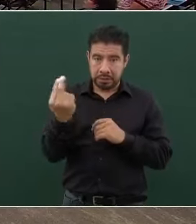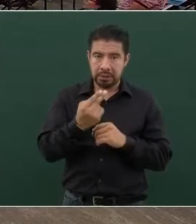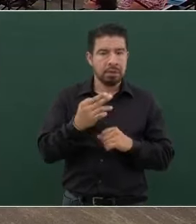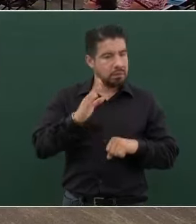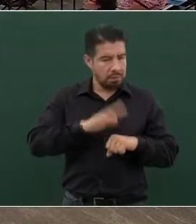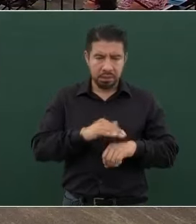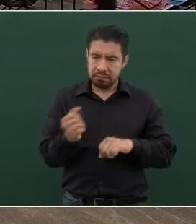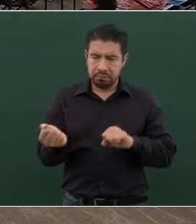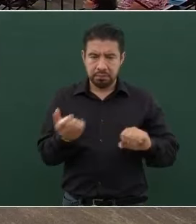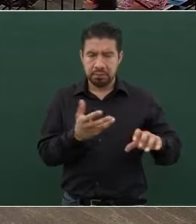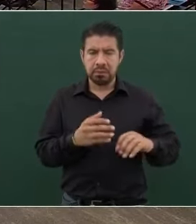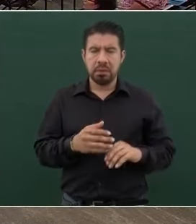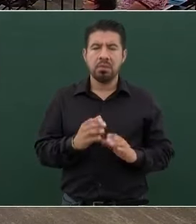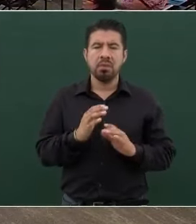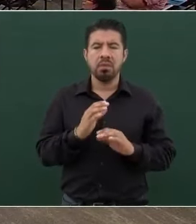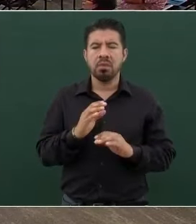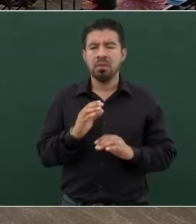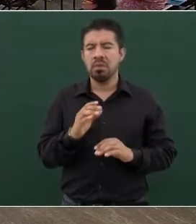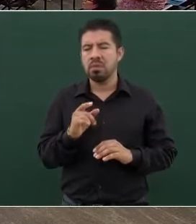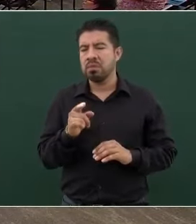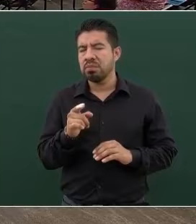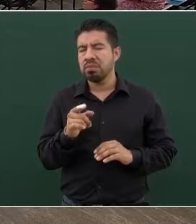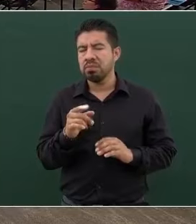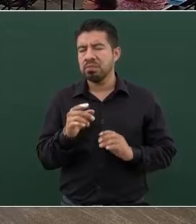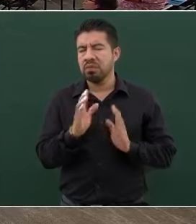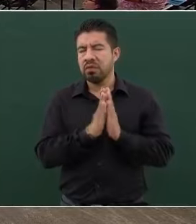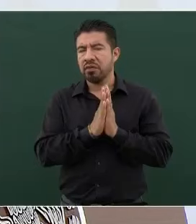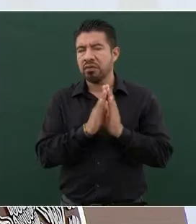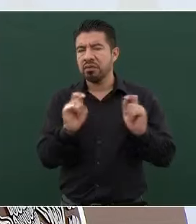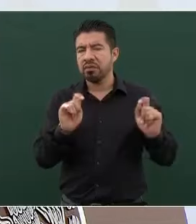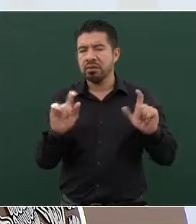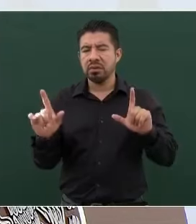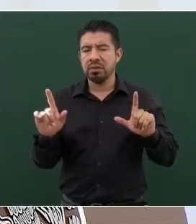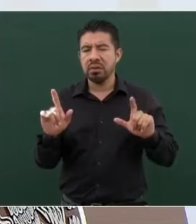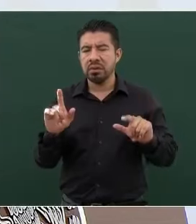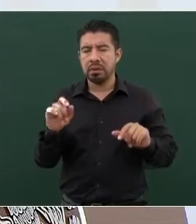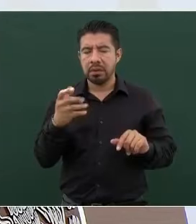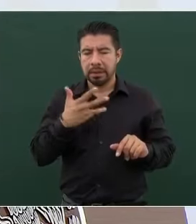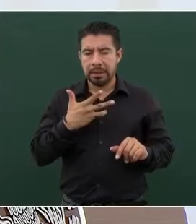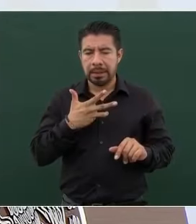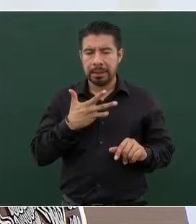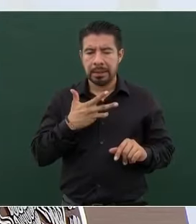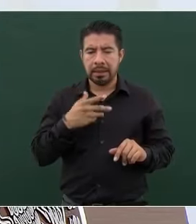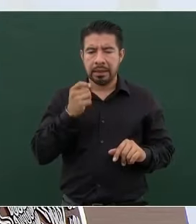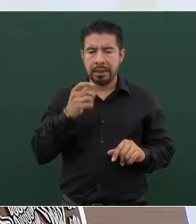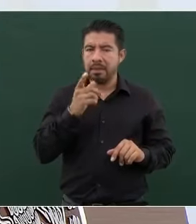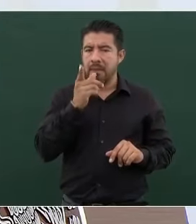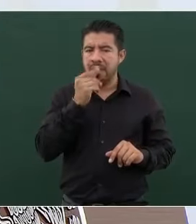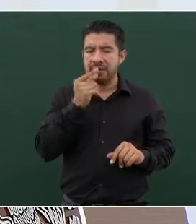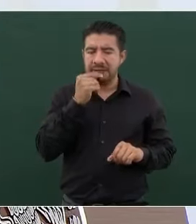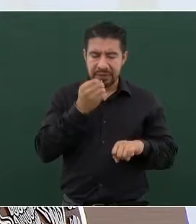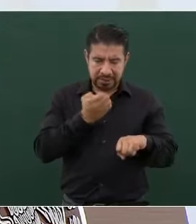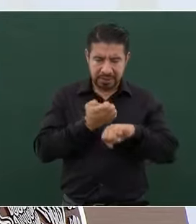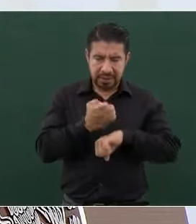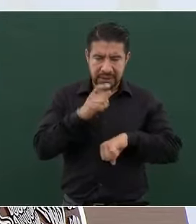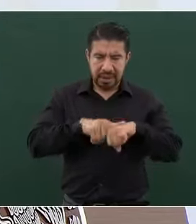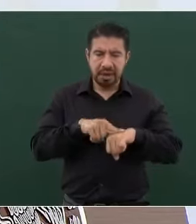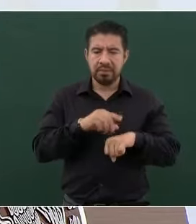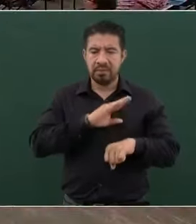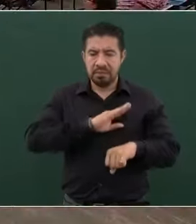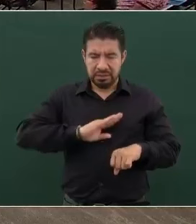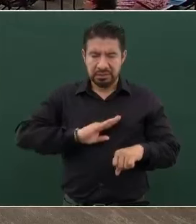¿Por qué no pones la gráfica de cuántos elementos hay de la Policía Estatal, Municipal,